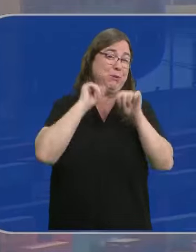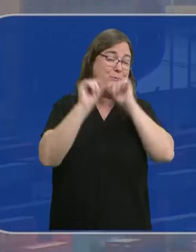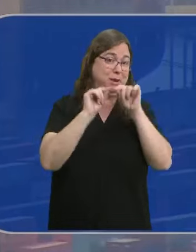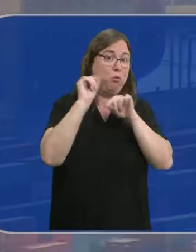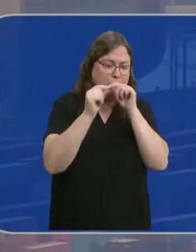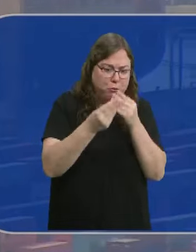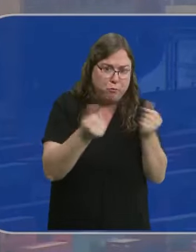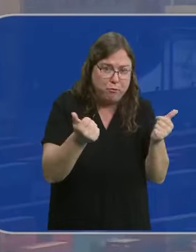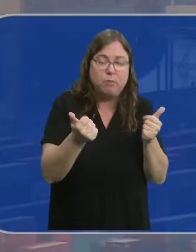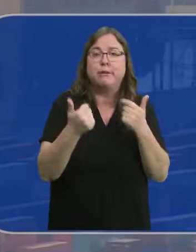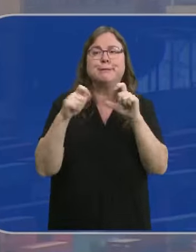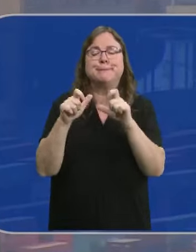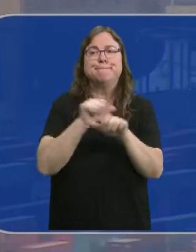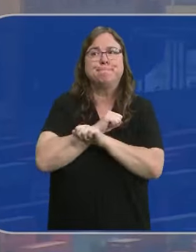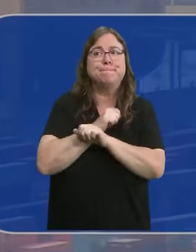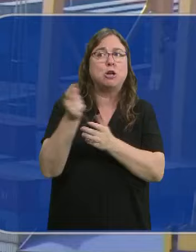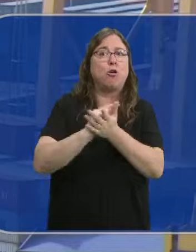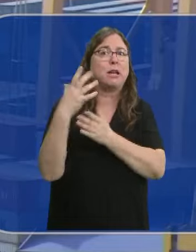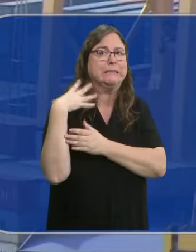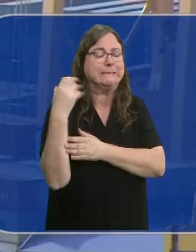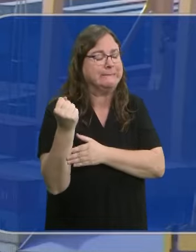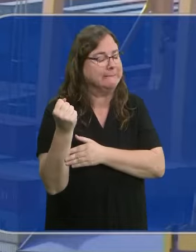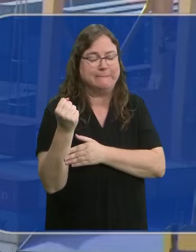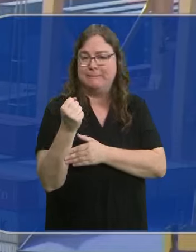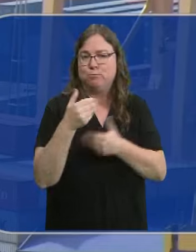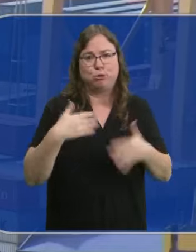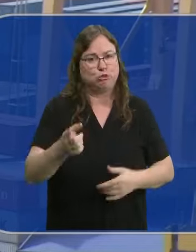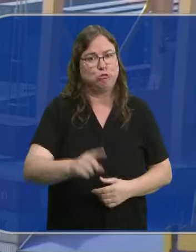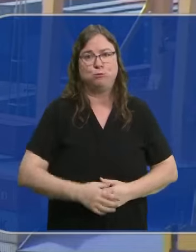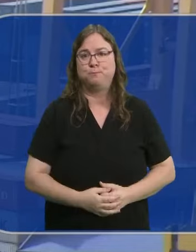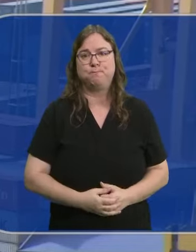eliminado, pero el sector no tiene esperanzas de que la situación cambie pronto.